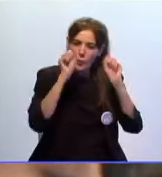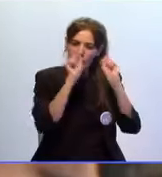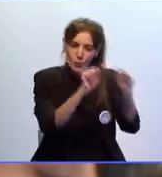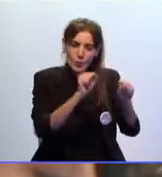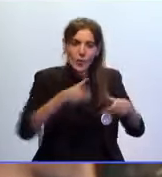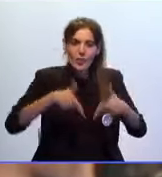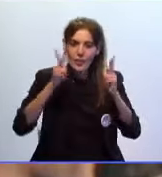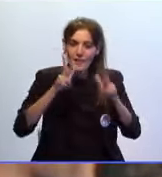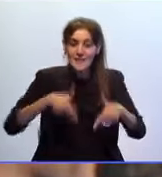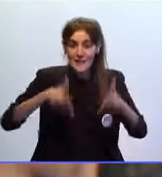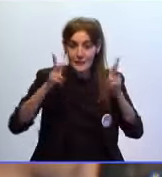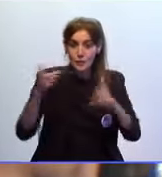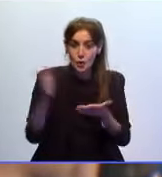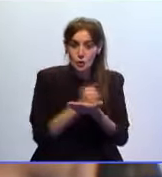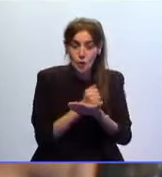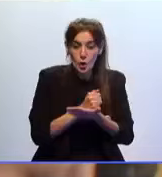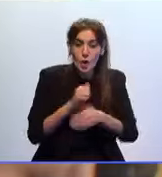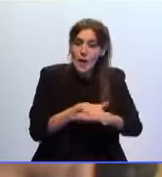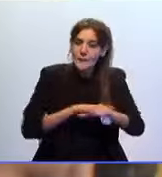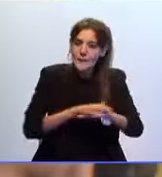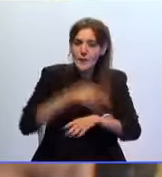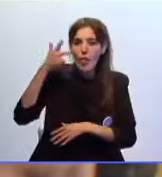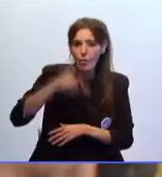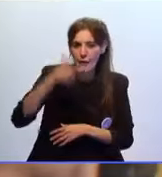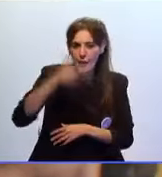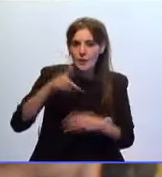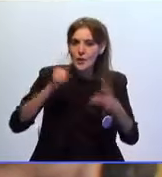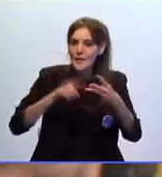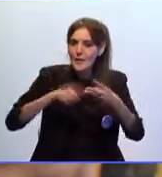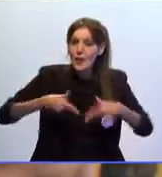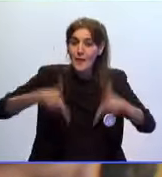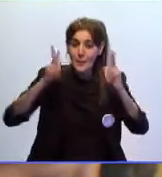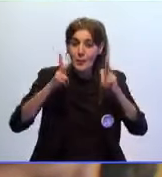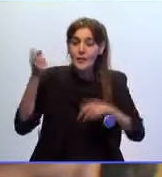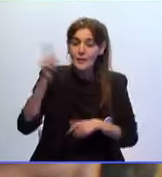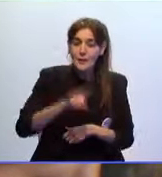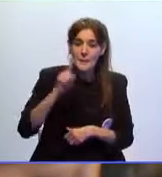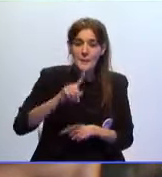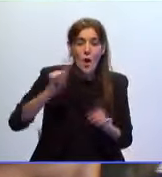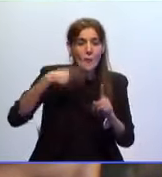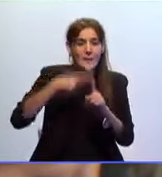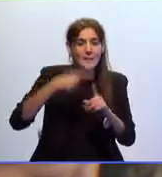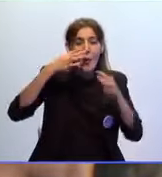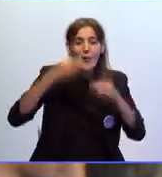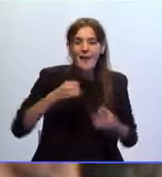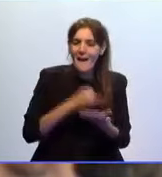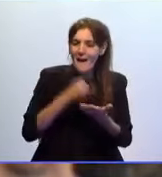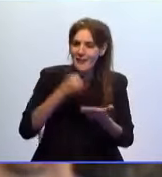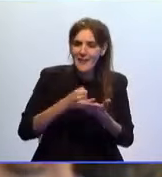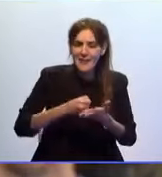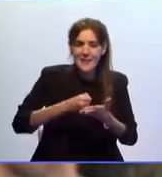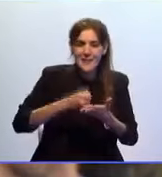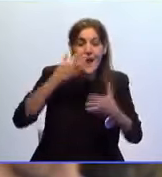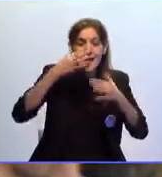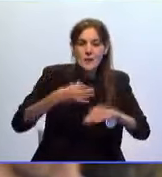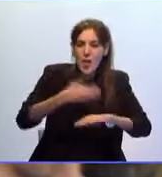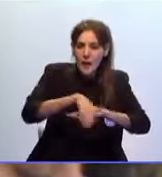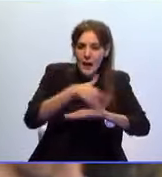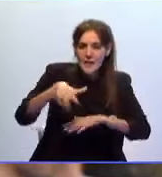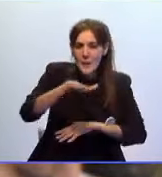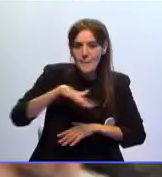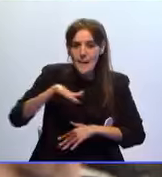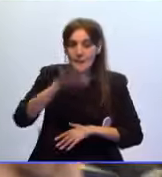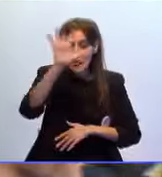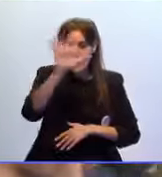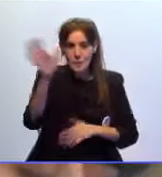defensa de la libertad, del Estado de Derecho y de la democracia y garantizan nuestra seguridad en las calles y plazas de nuestro